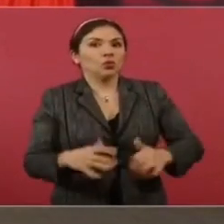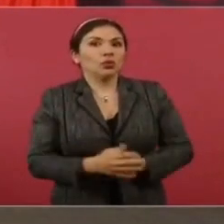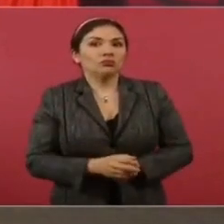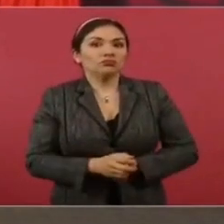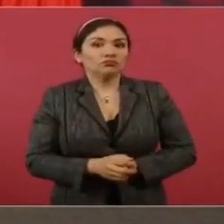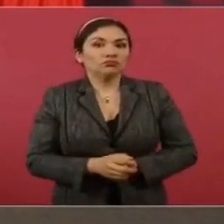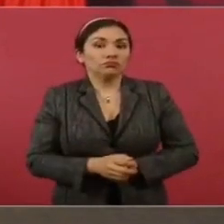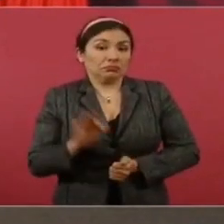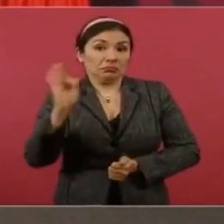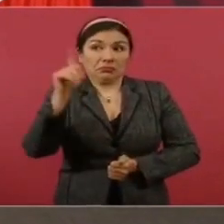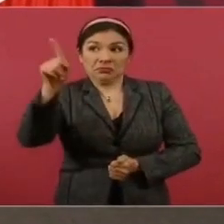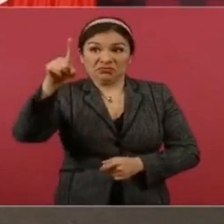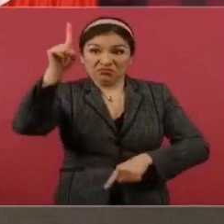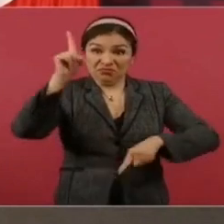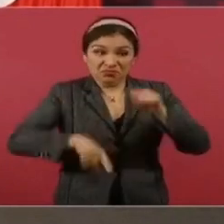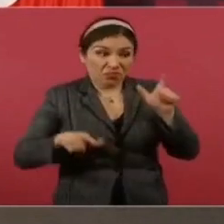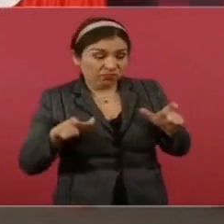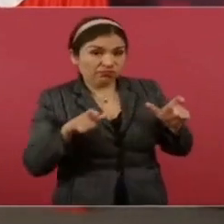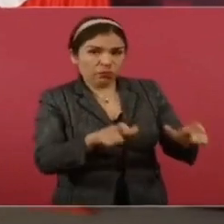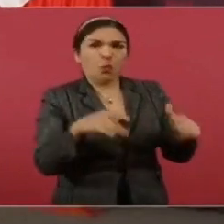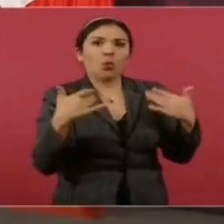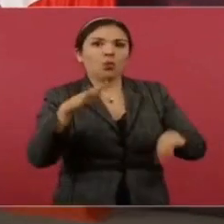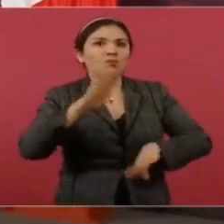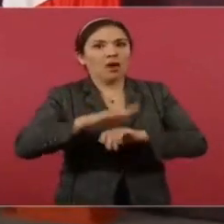un golpe de Estado técnico.